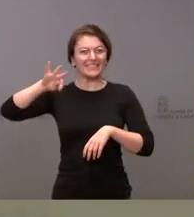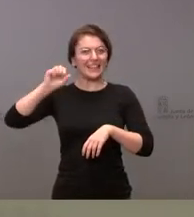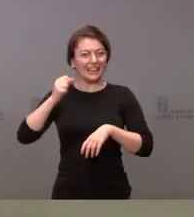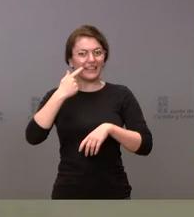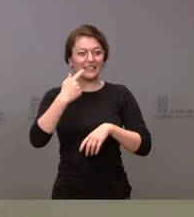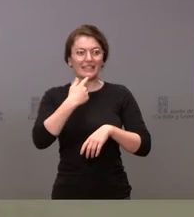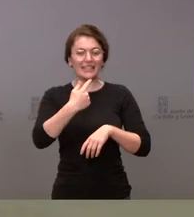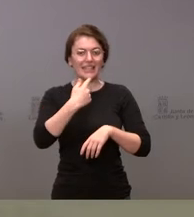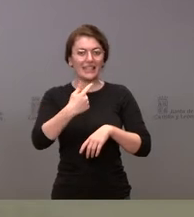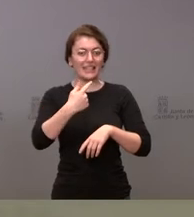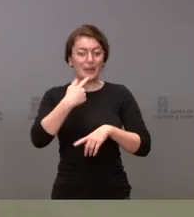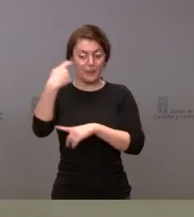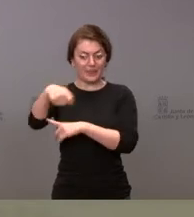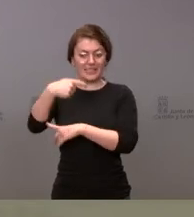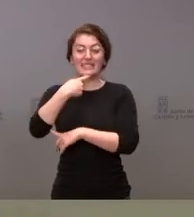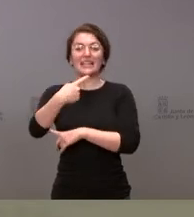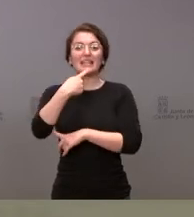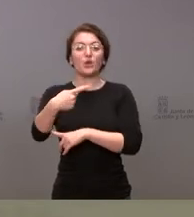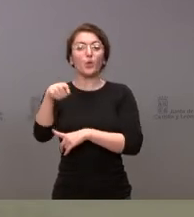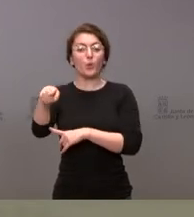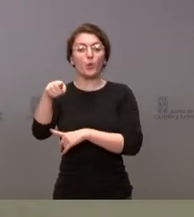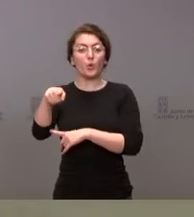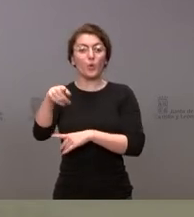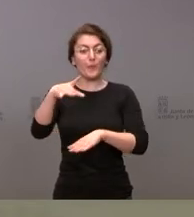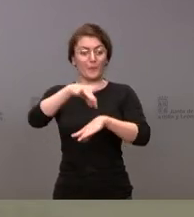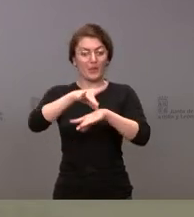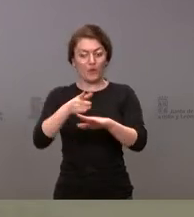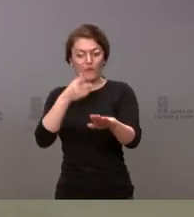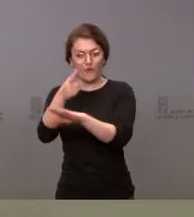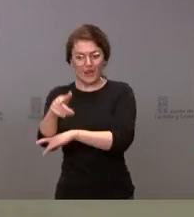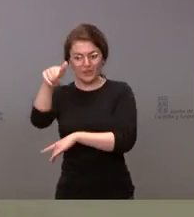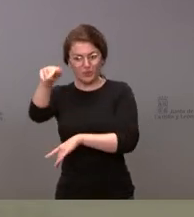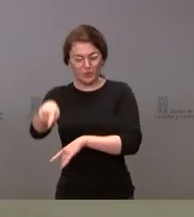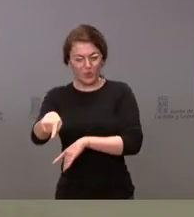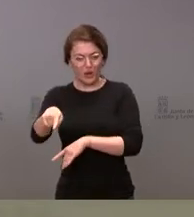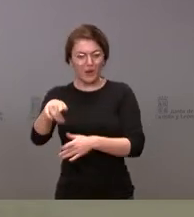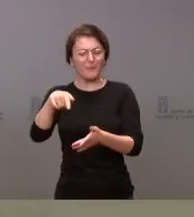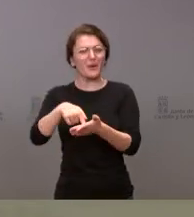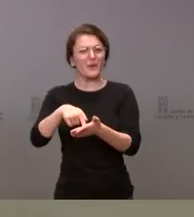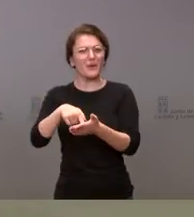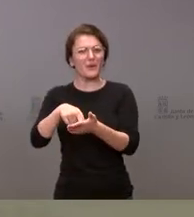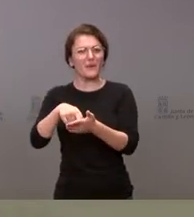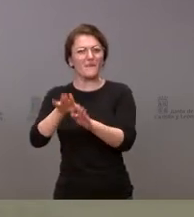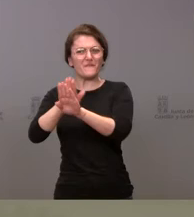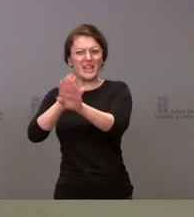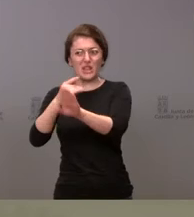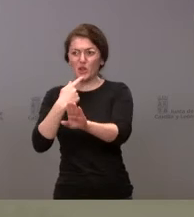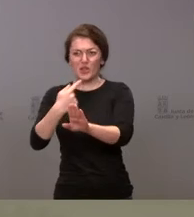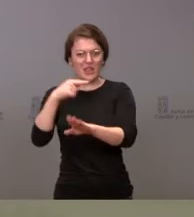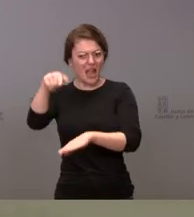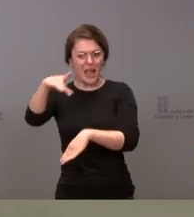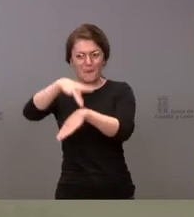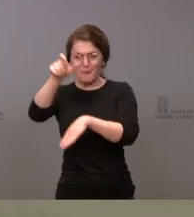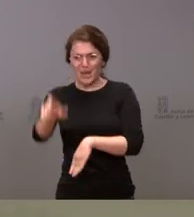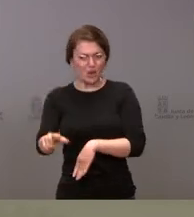el médico fue cuando él fue allí, precisamente, pero allí los vecinos de la zona dicen que el médico no ha aparecido en 700